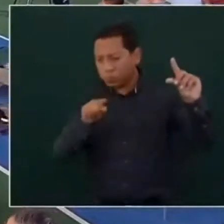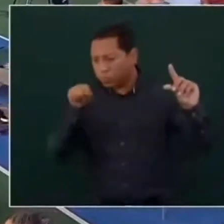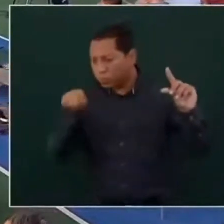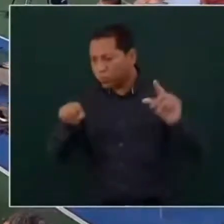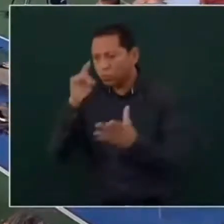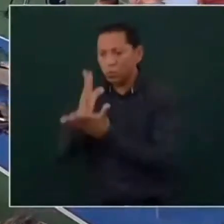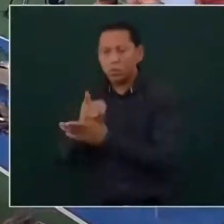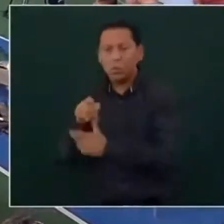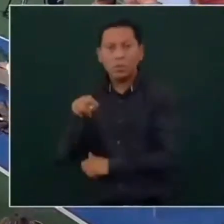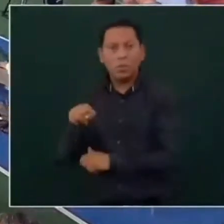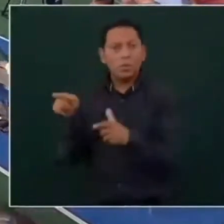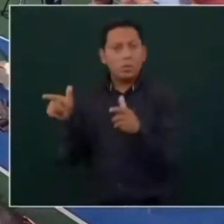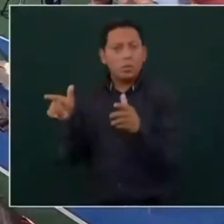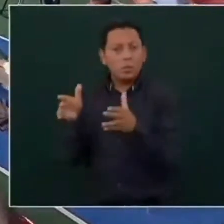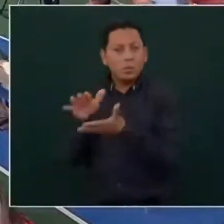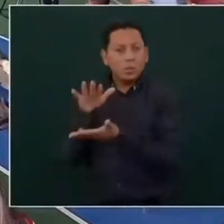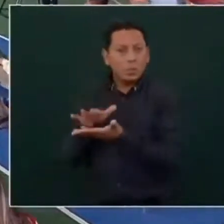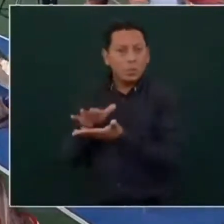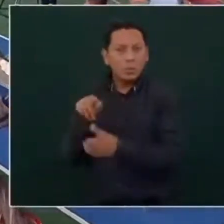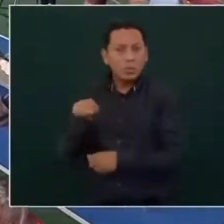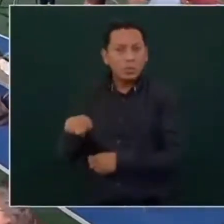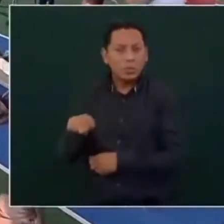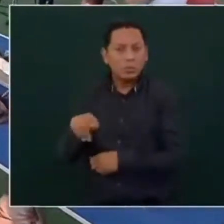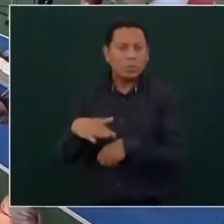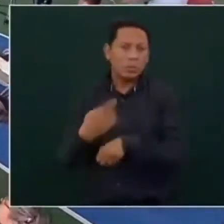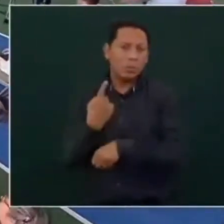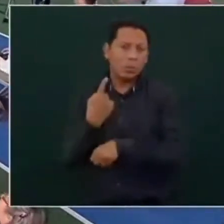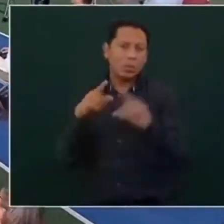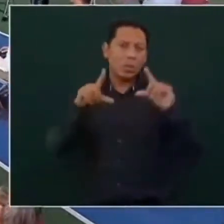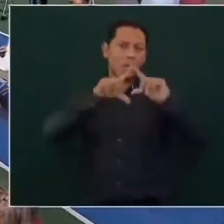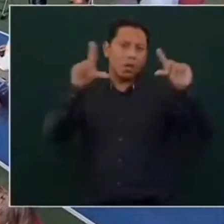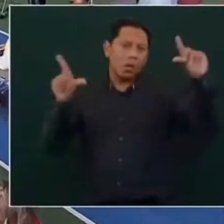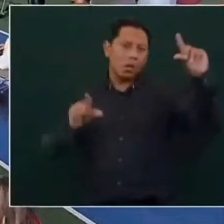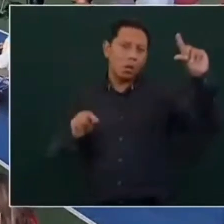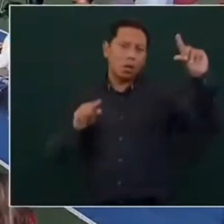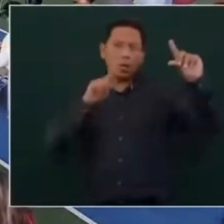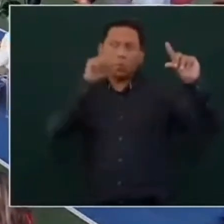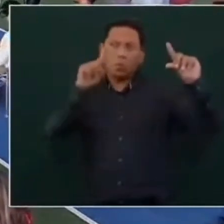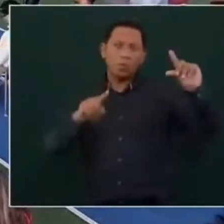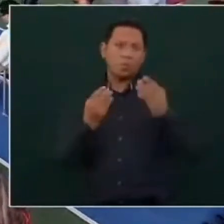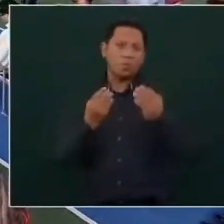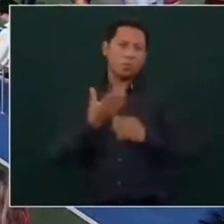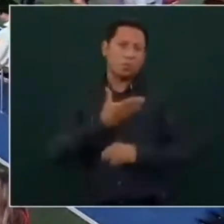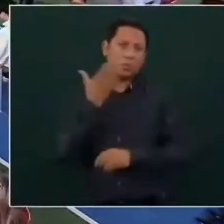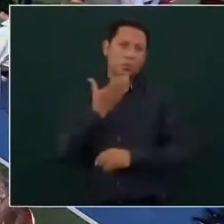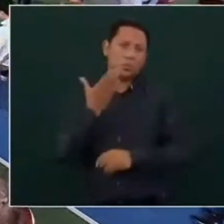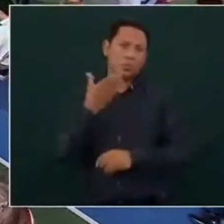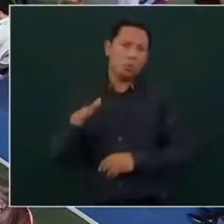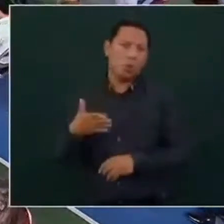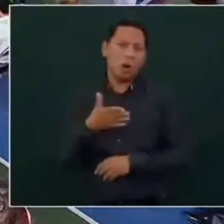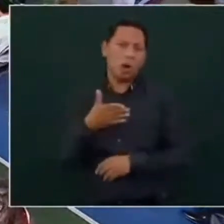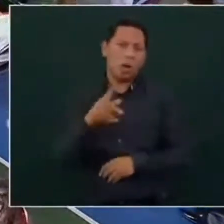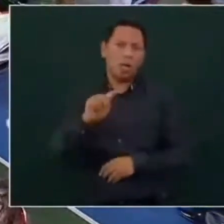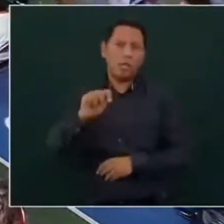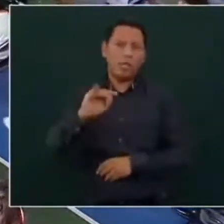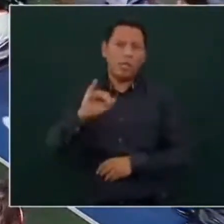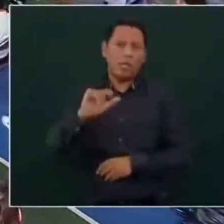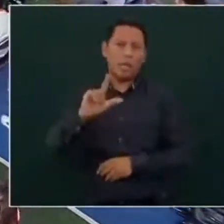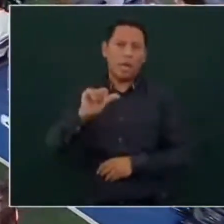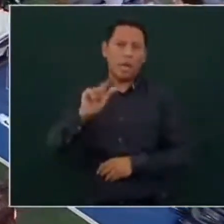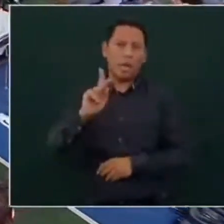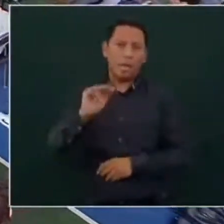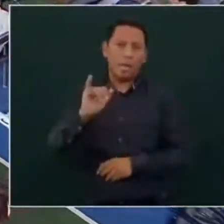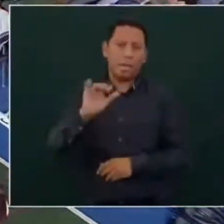Porque en todos lados la que rifa es la tilapia,